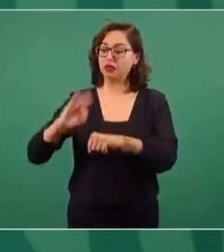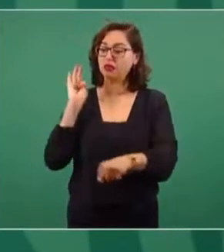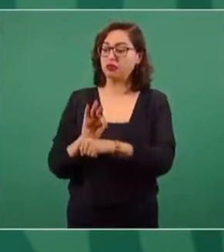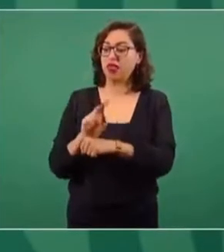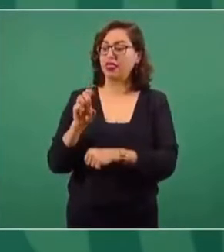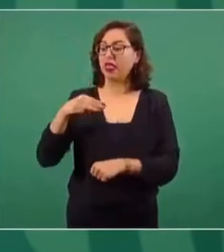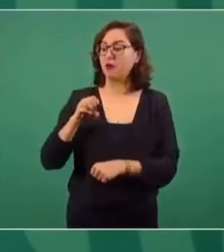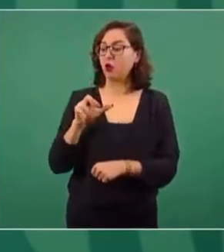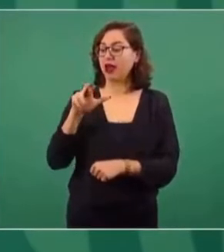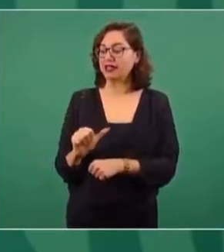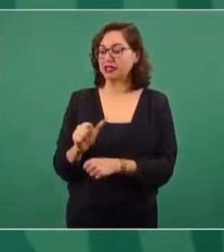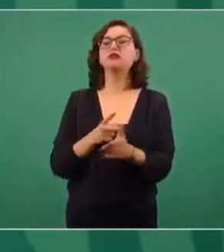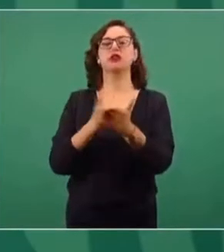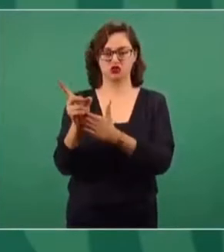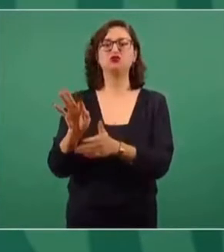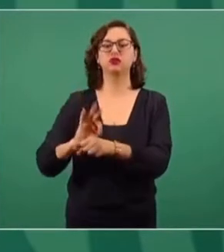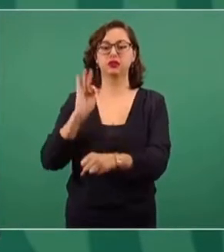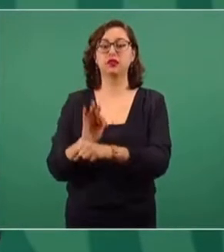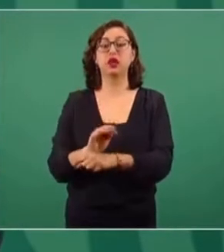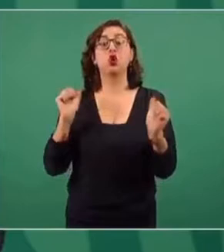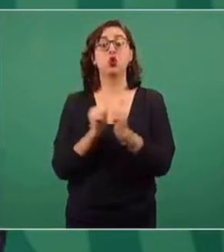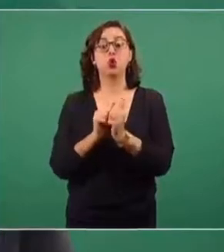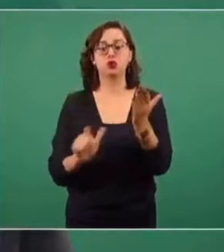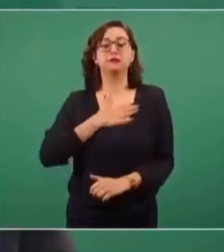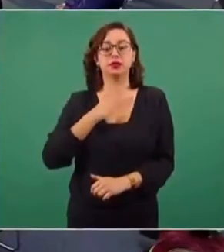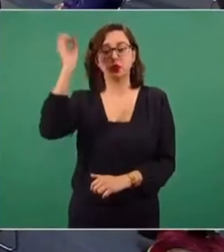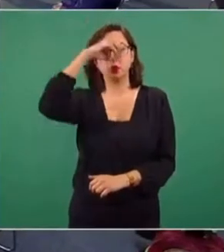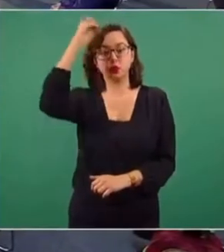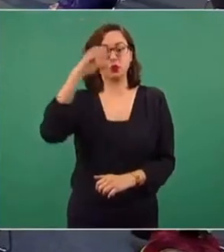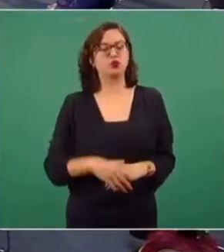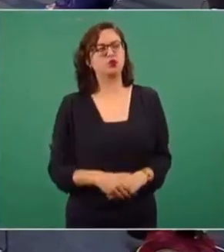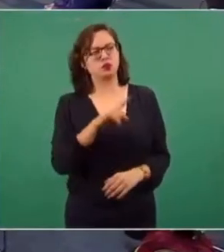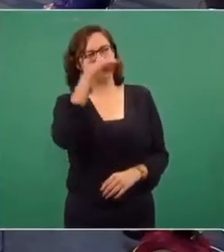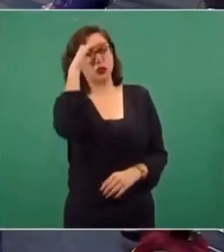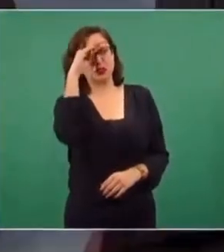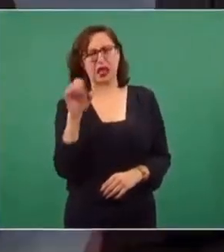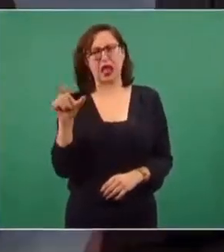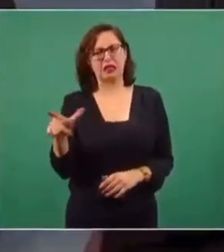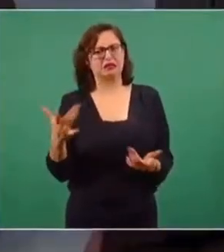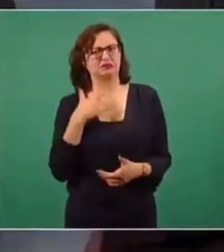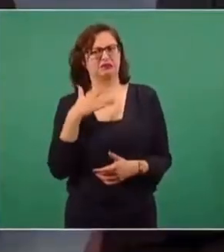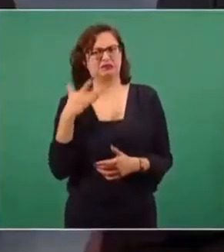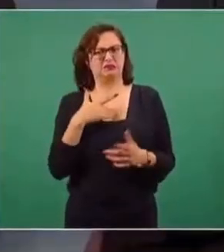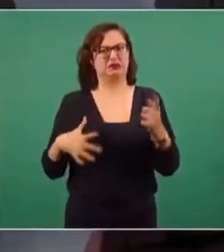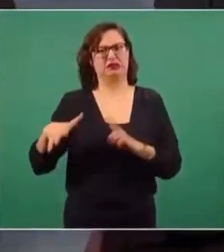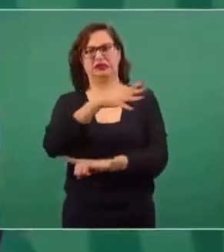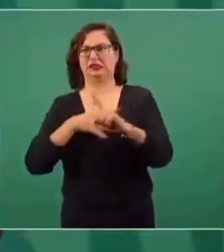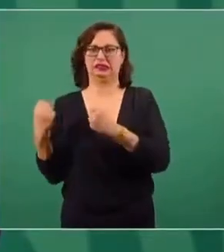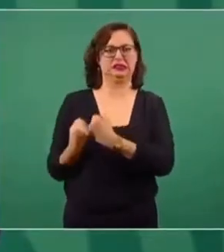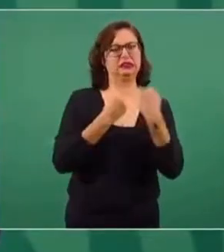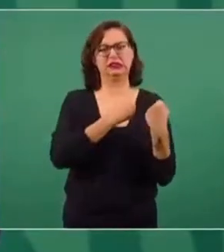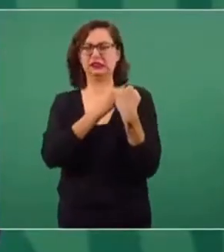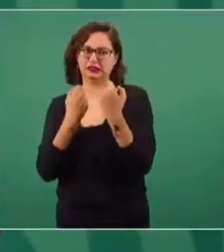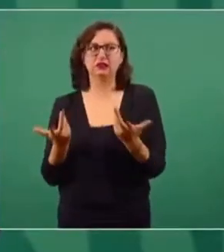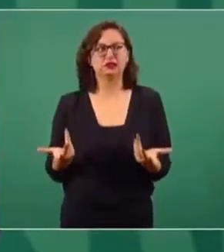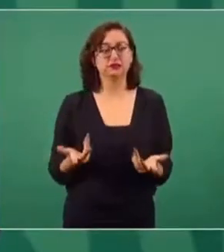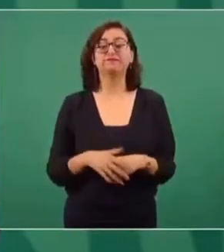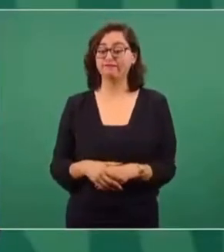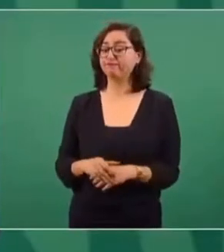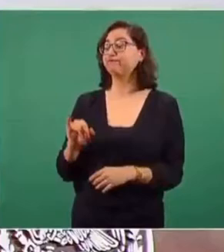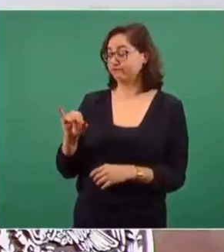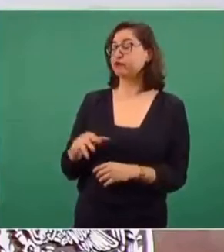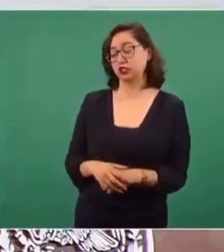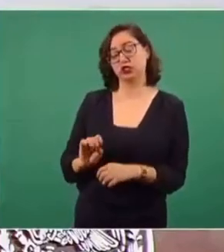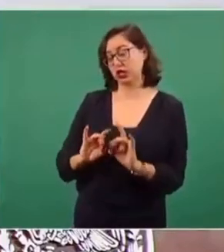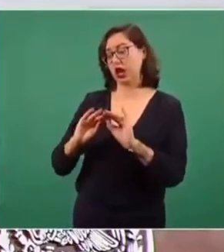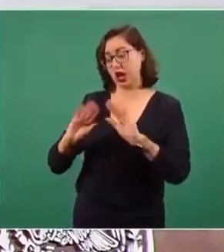tiene que darse en el marco de la legalidad y de manera pacífica. ¿Es adecuado tipo de comentarios crispan el ambiente electoral? Ah, sí, pero crispan